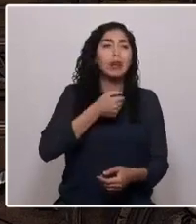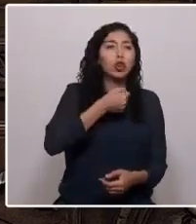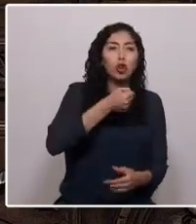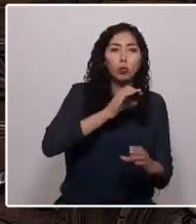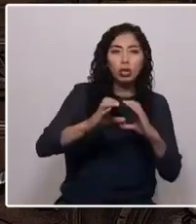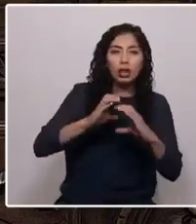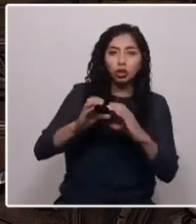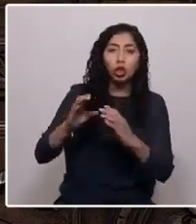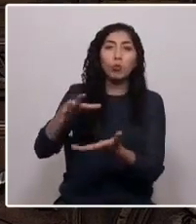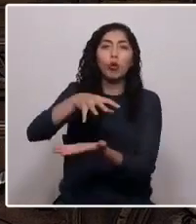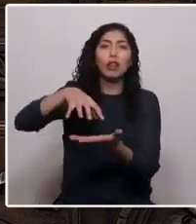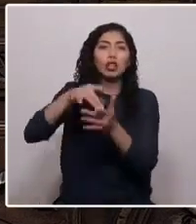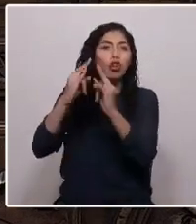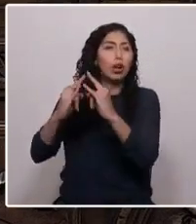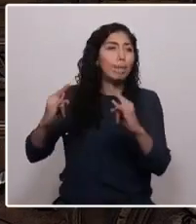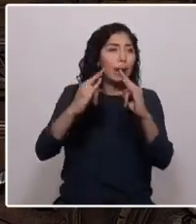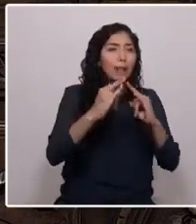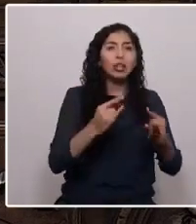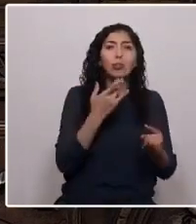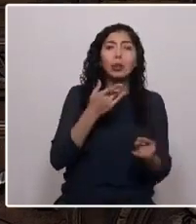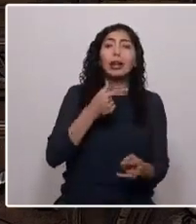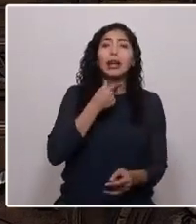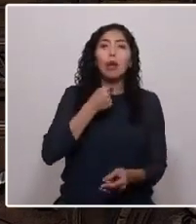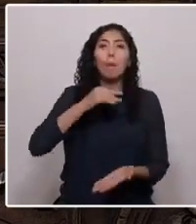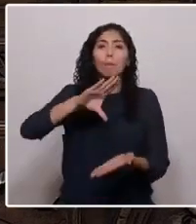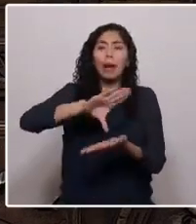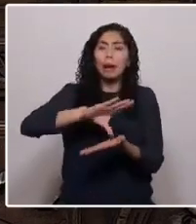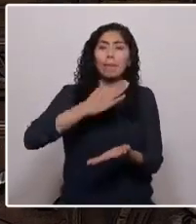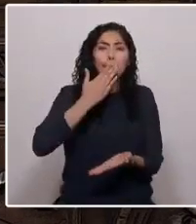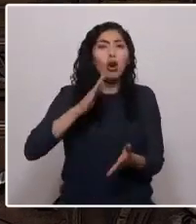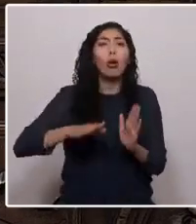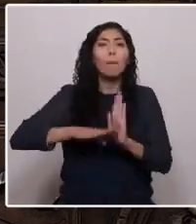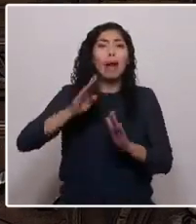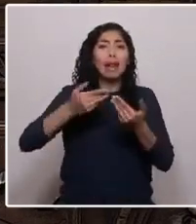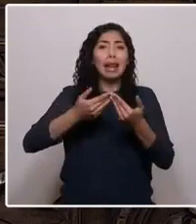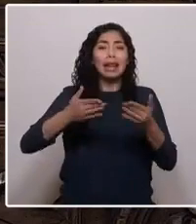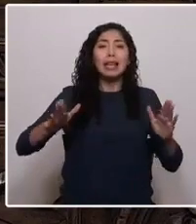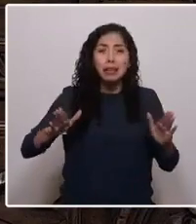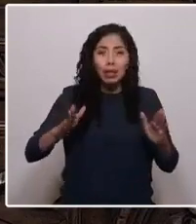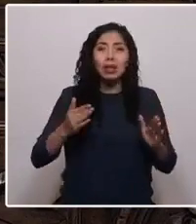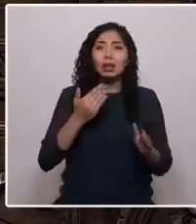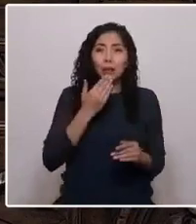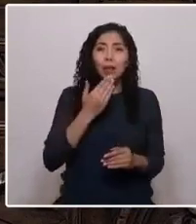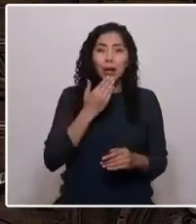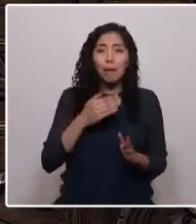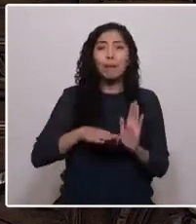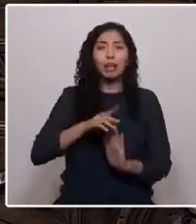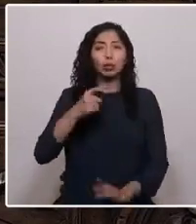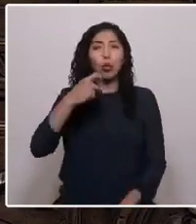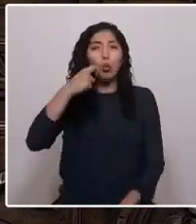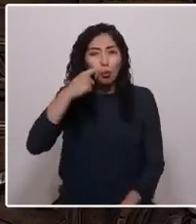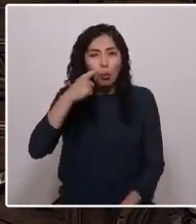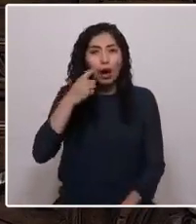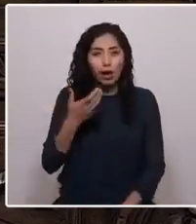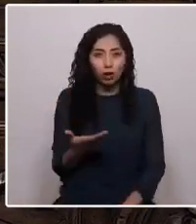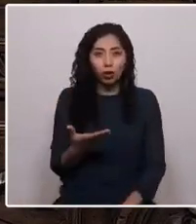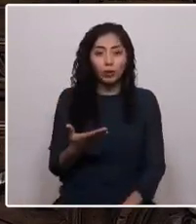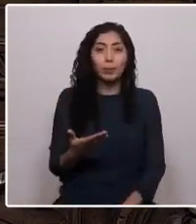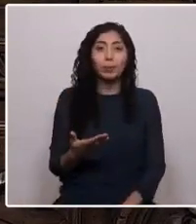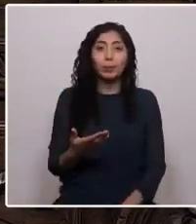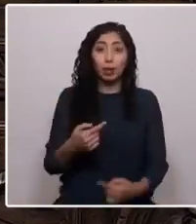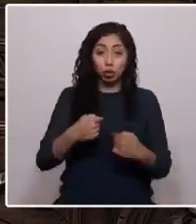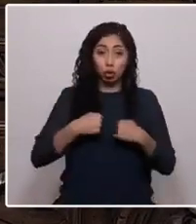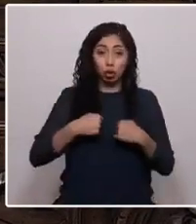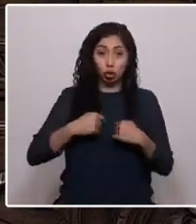campamentos. Por un país más próspero, más libre, pero por sobre todo con un rostro más humano. Soy una joven de